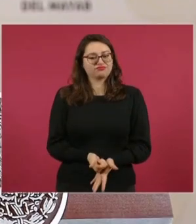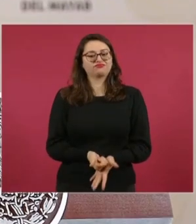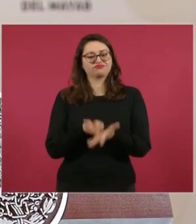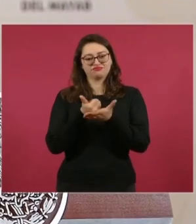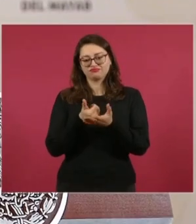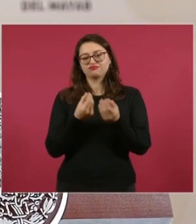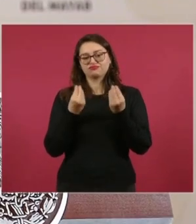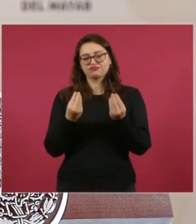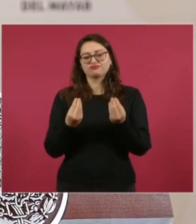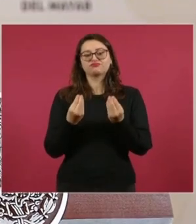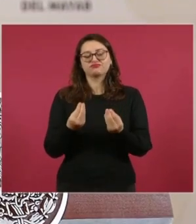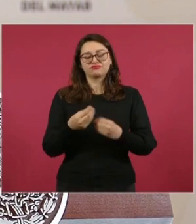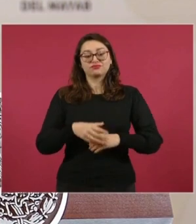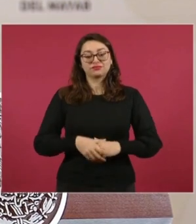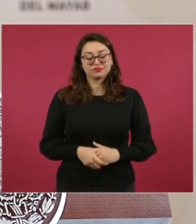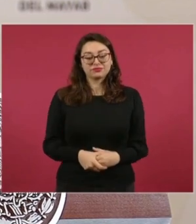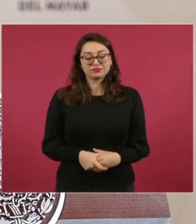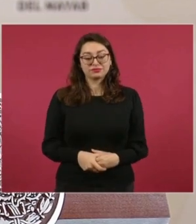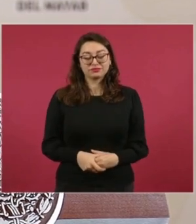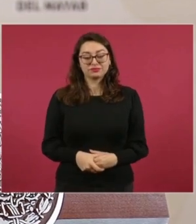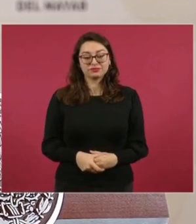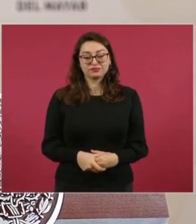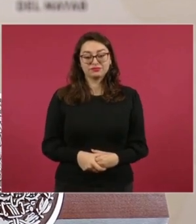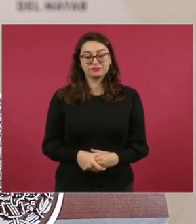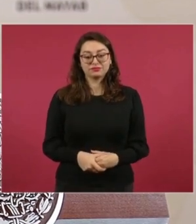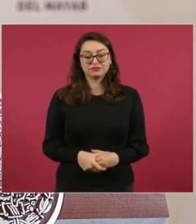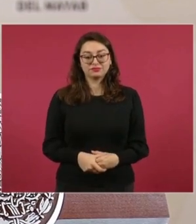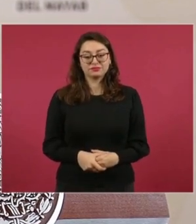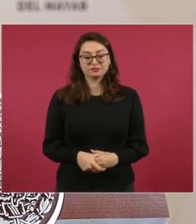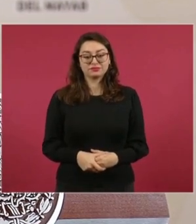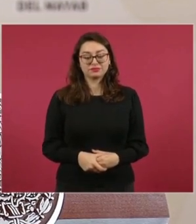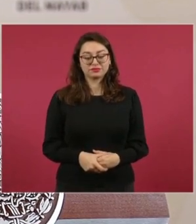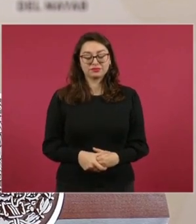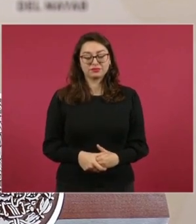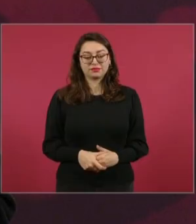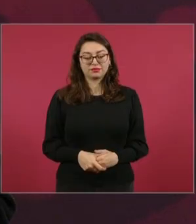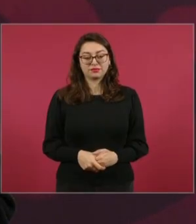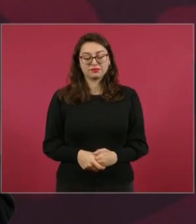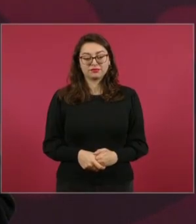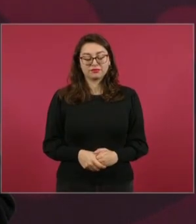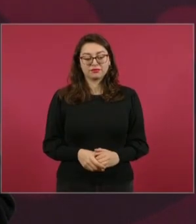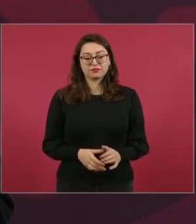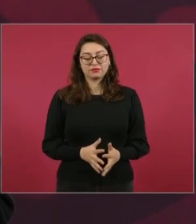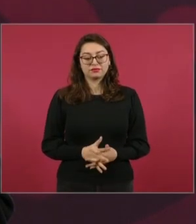Y con respeto,